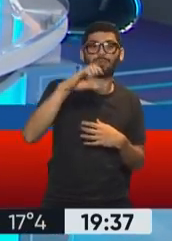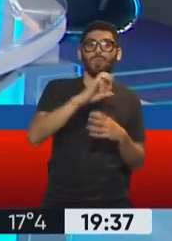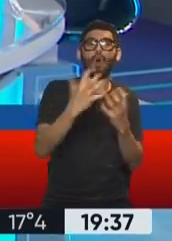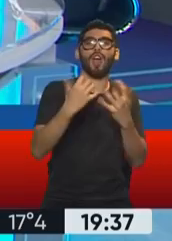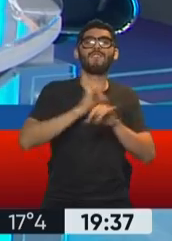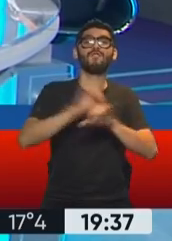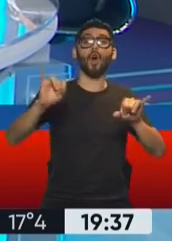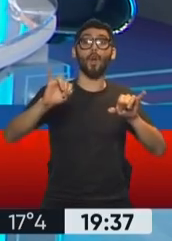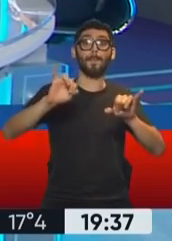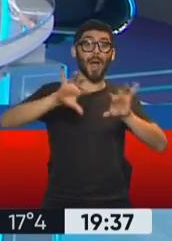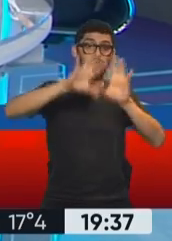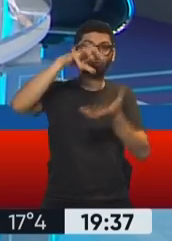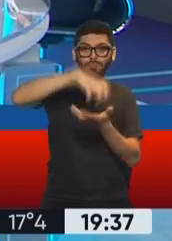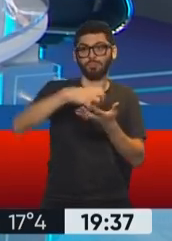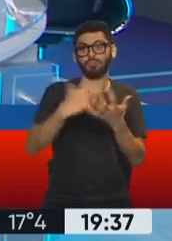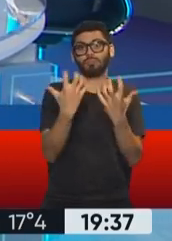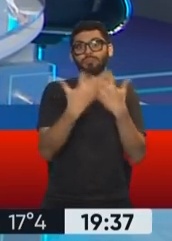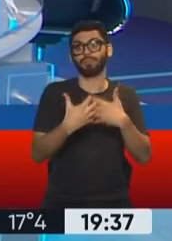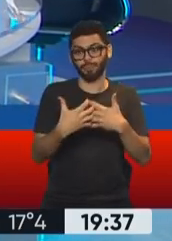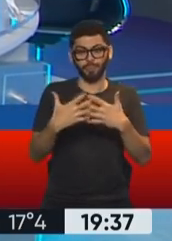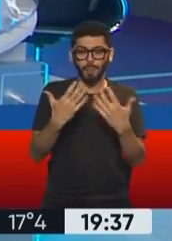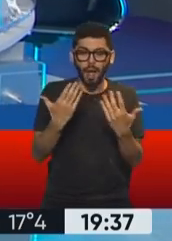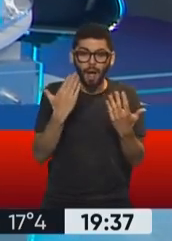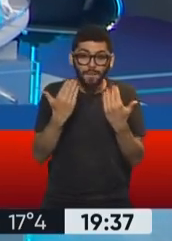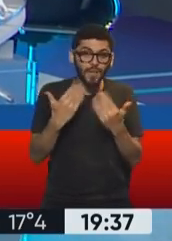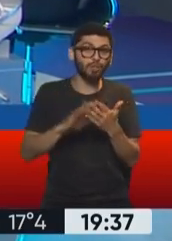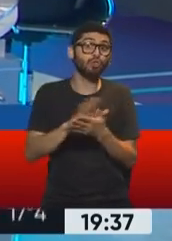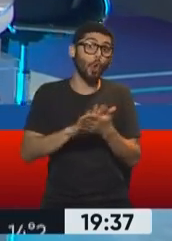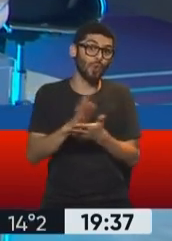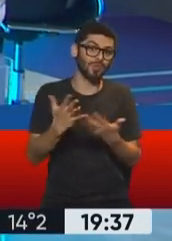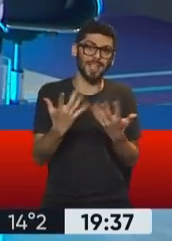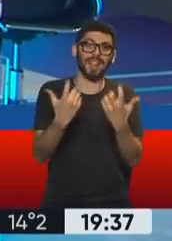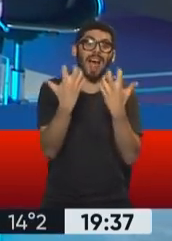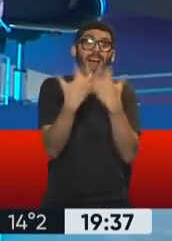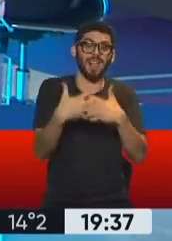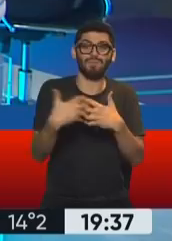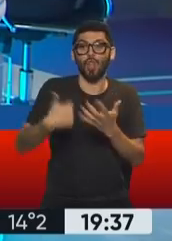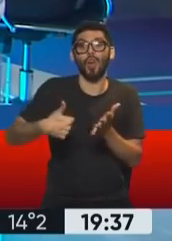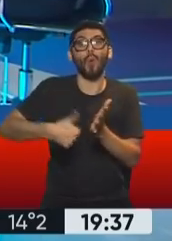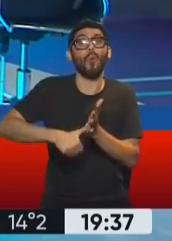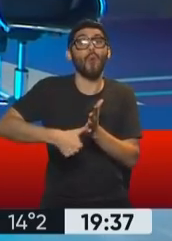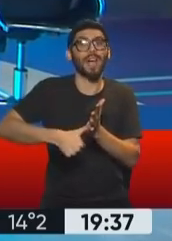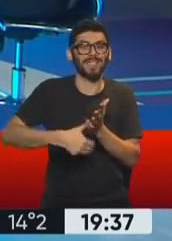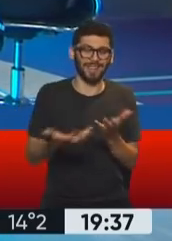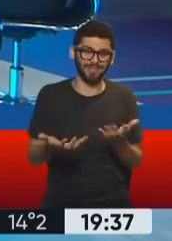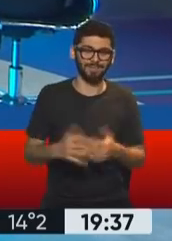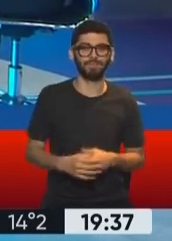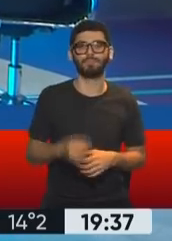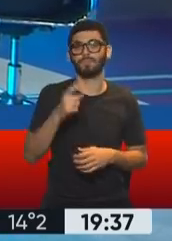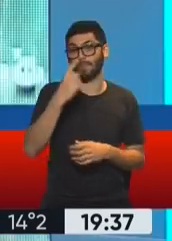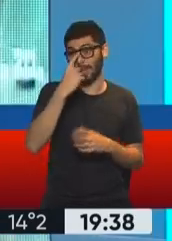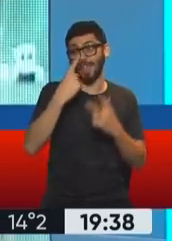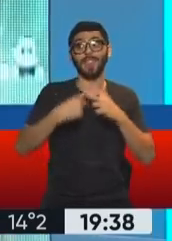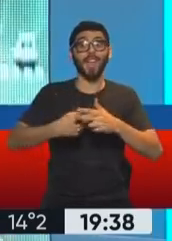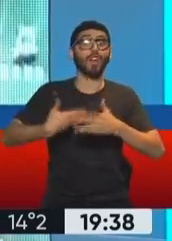de este organismo que es tan inteligente después para cruzar datos y buscar soluciones a los problemas. Tenemos también la huella digital cargada. Si tenemos tanta